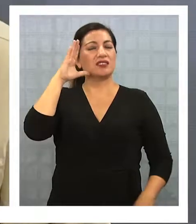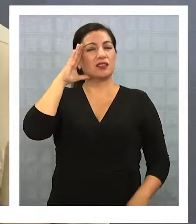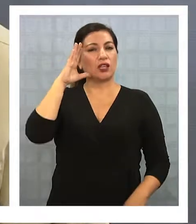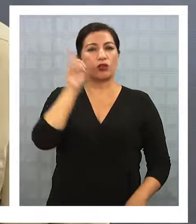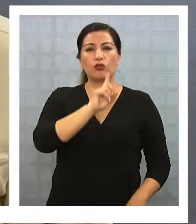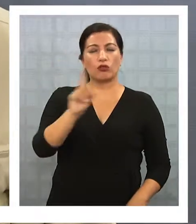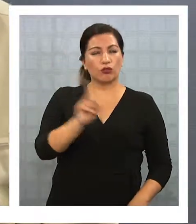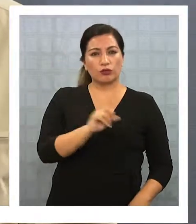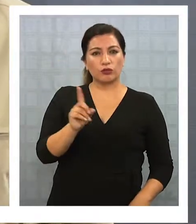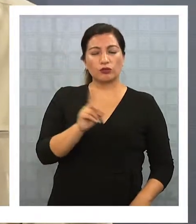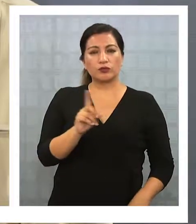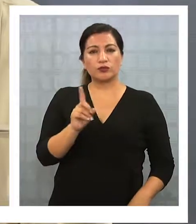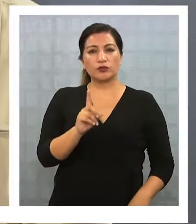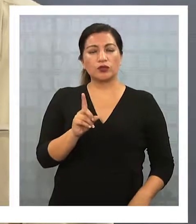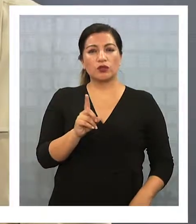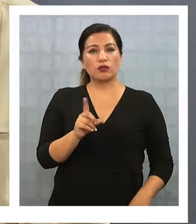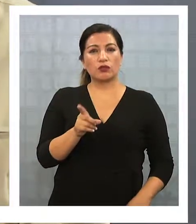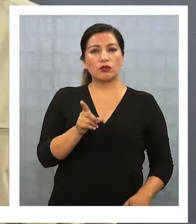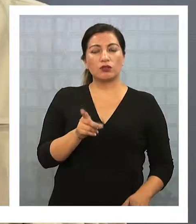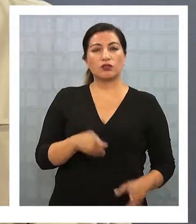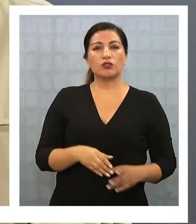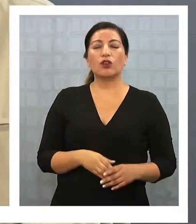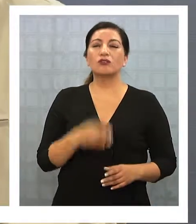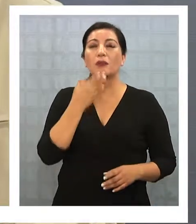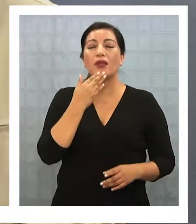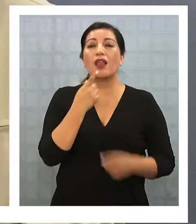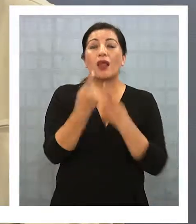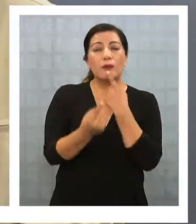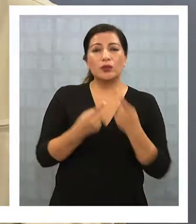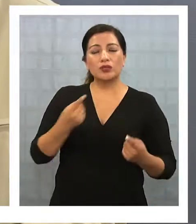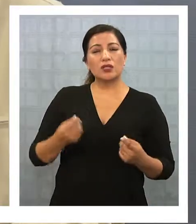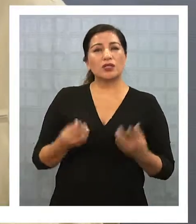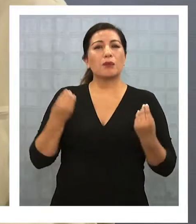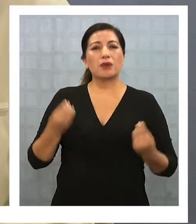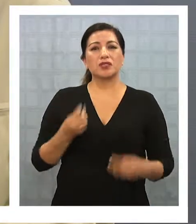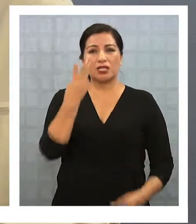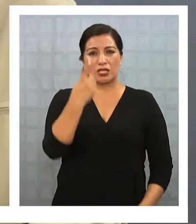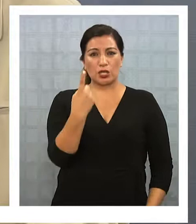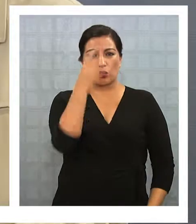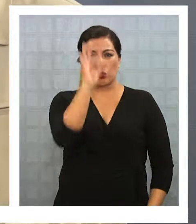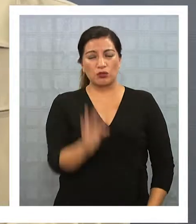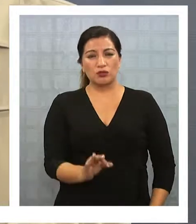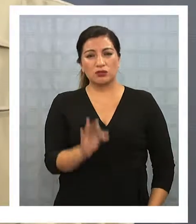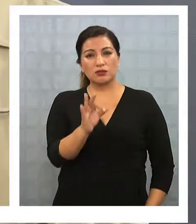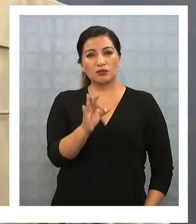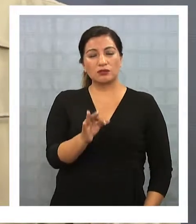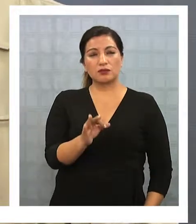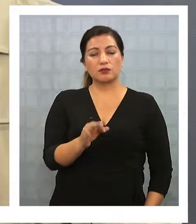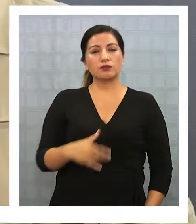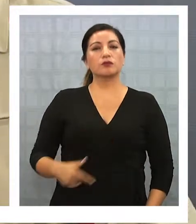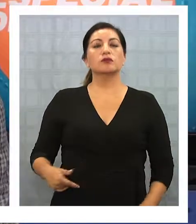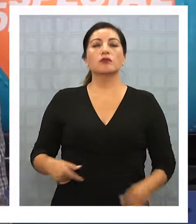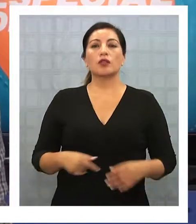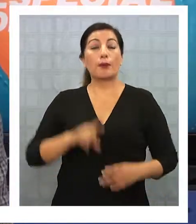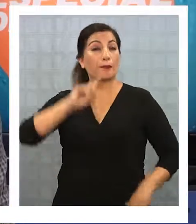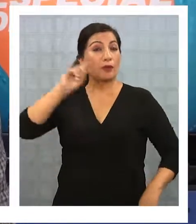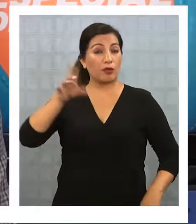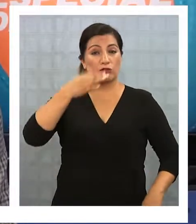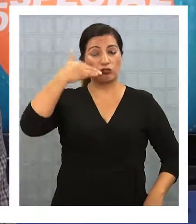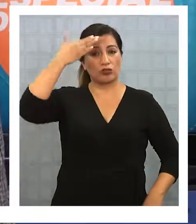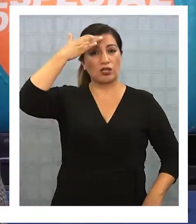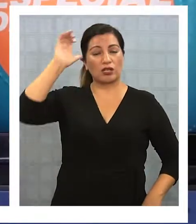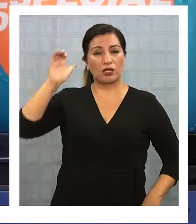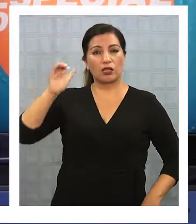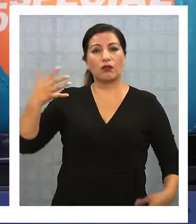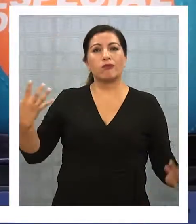no ha sido no ha sido refrendado en las encuestas apenas un 31% todavía recibe la presidenta primero